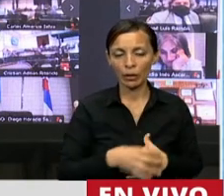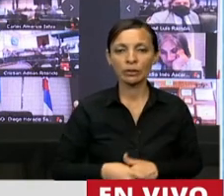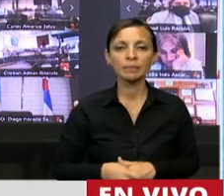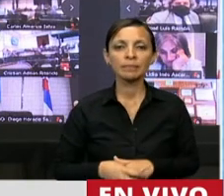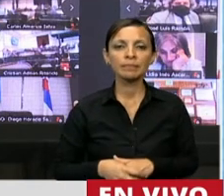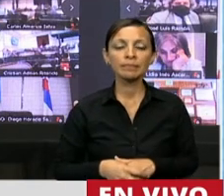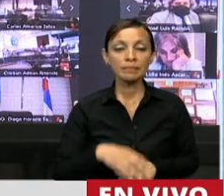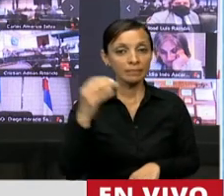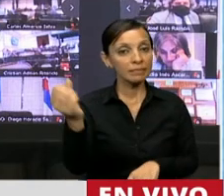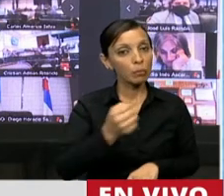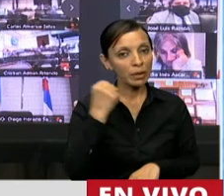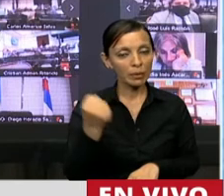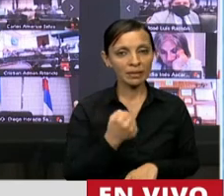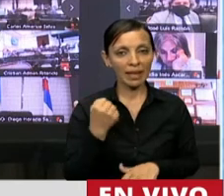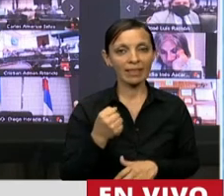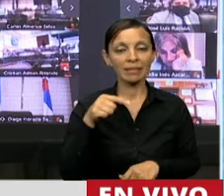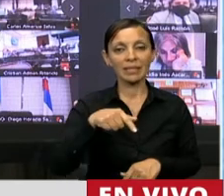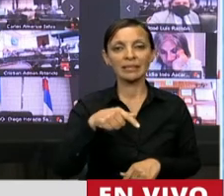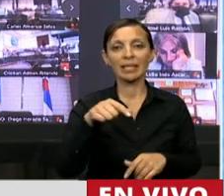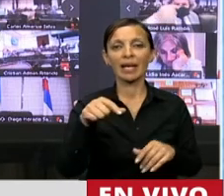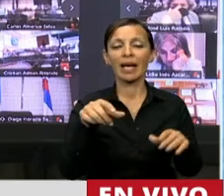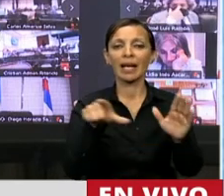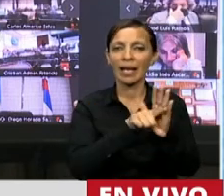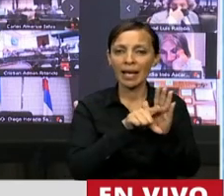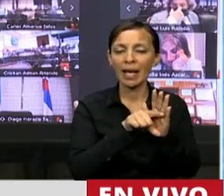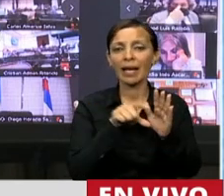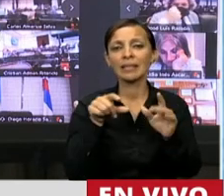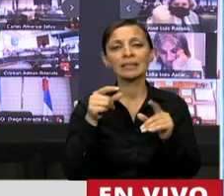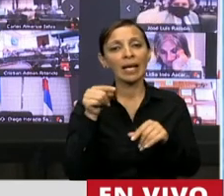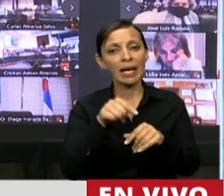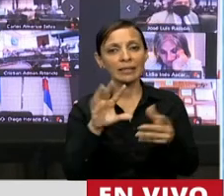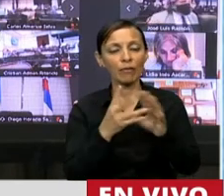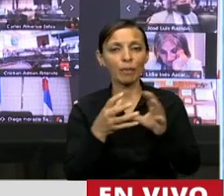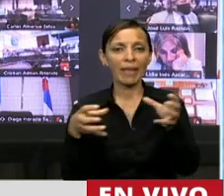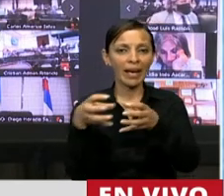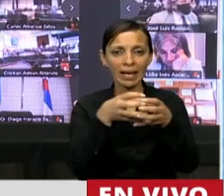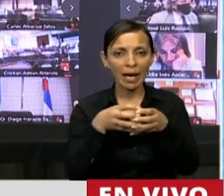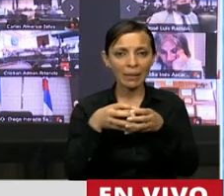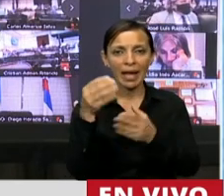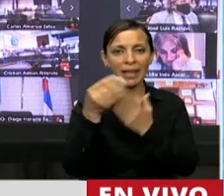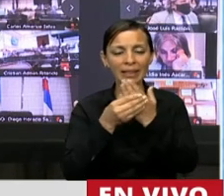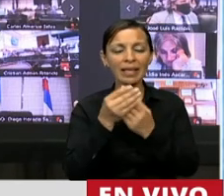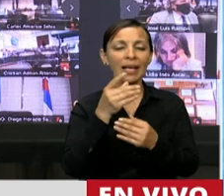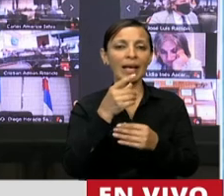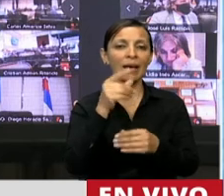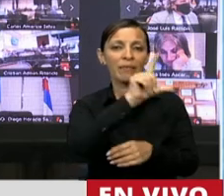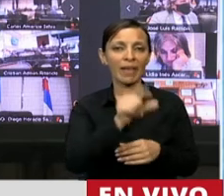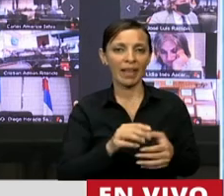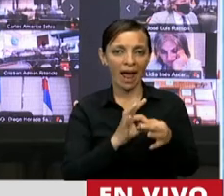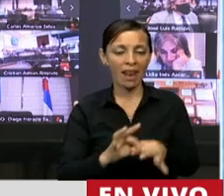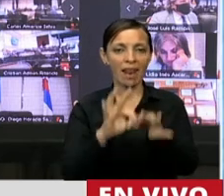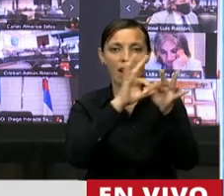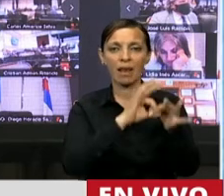importantísimo que este programa, este gabinete federal funcione y que